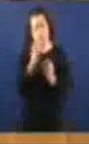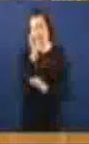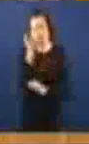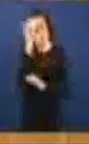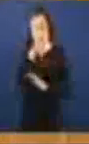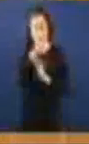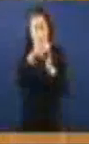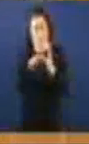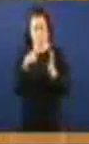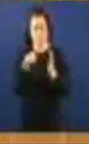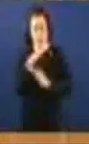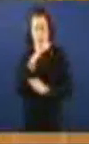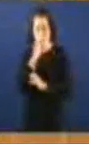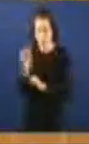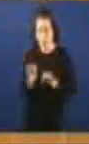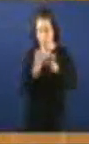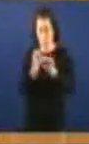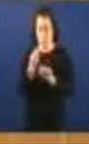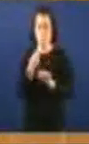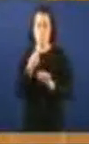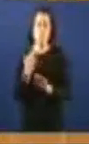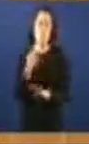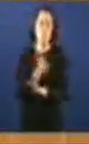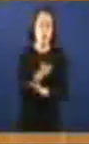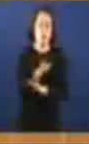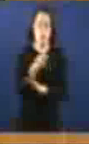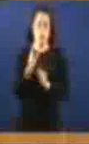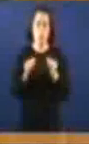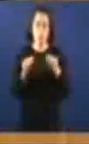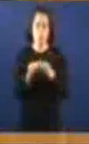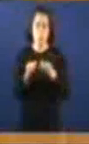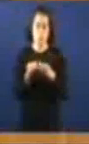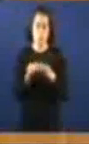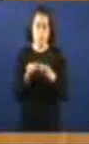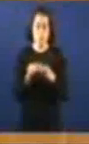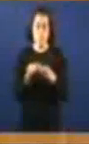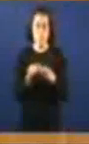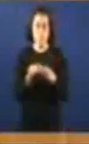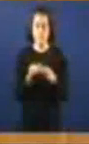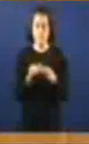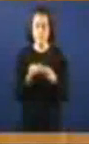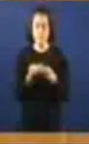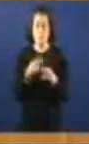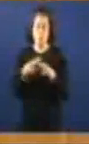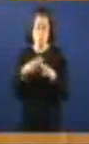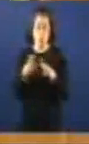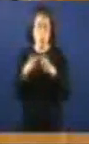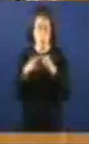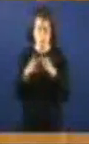que acaba de defender o portavoz do grupo parlamentar do BNG